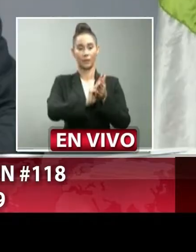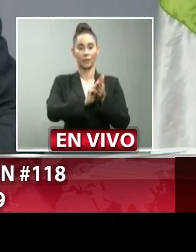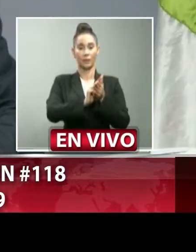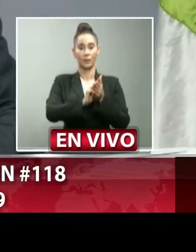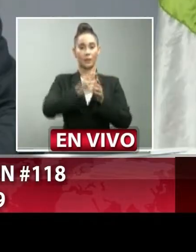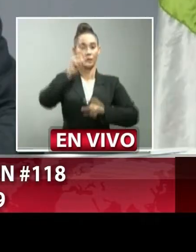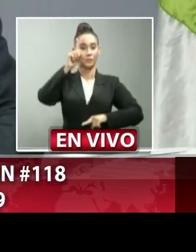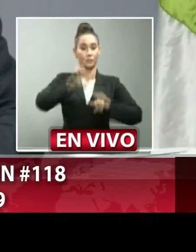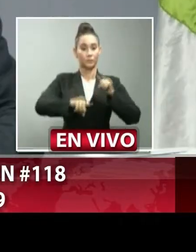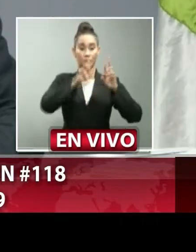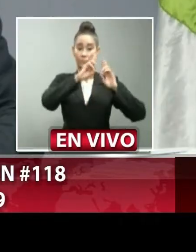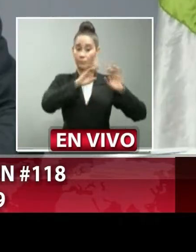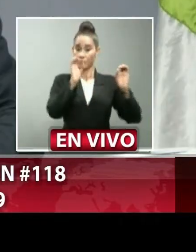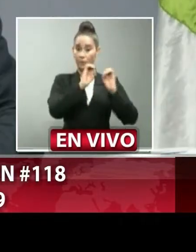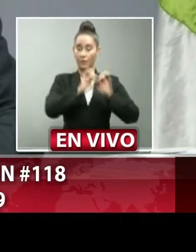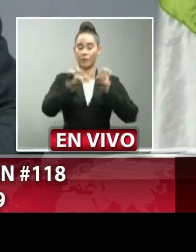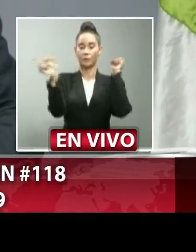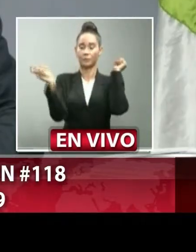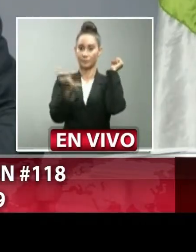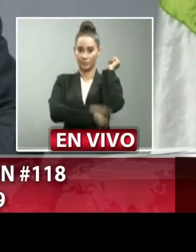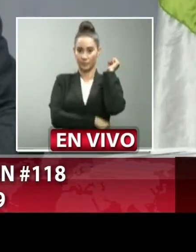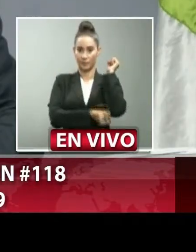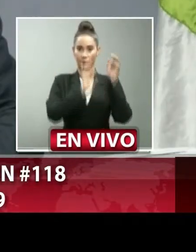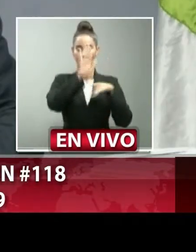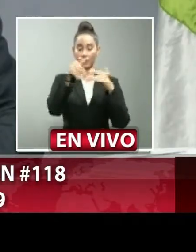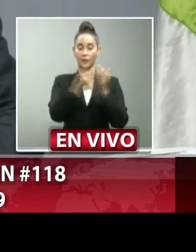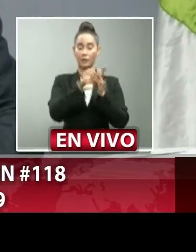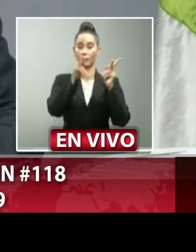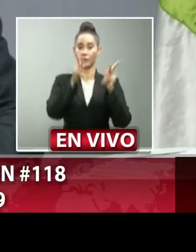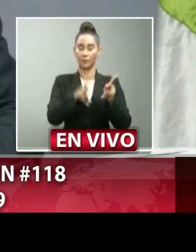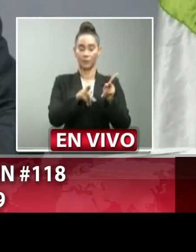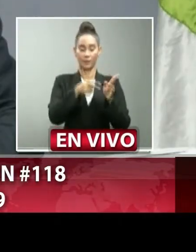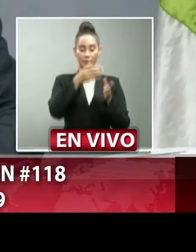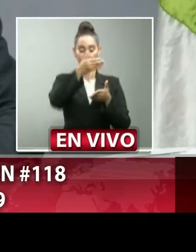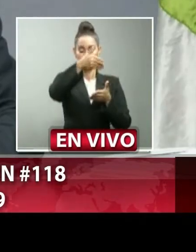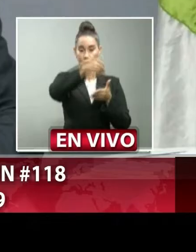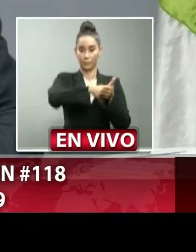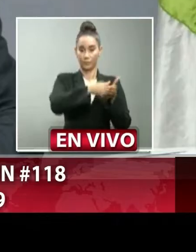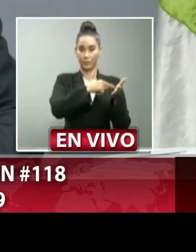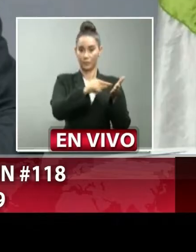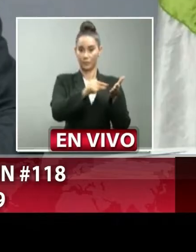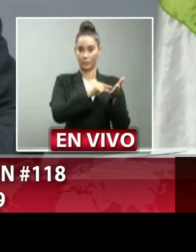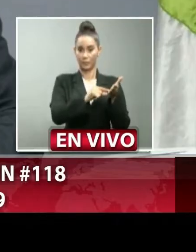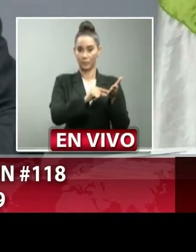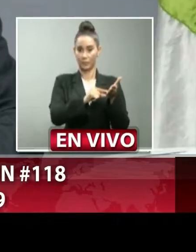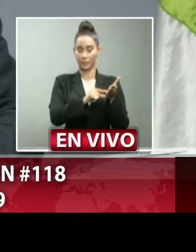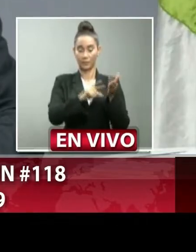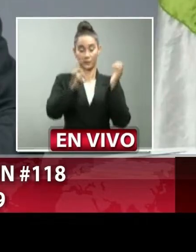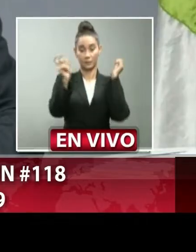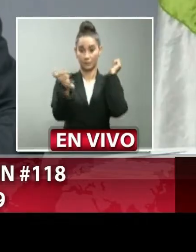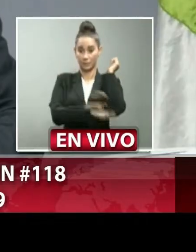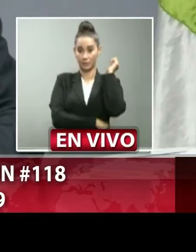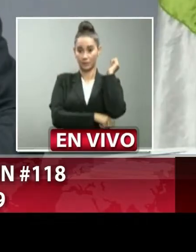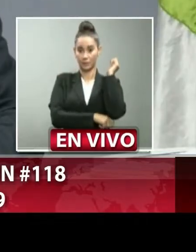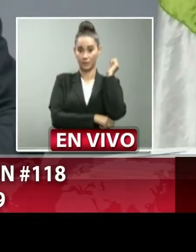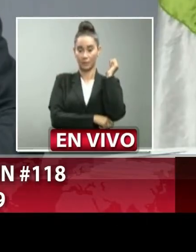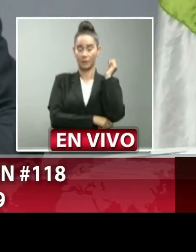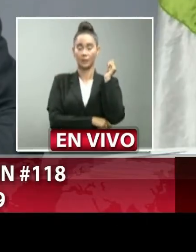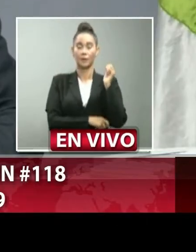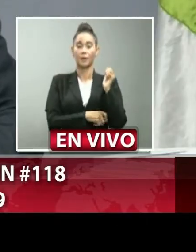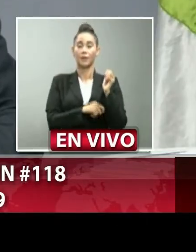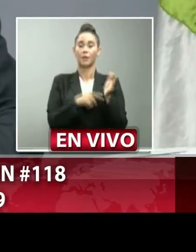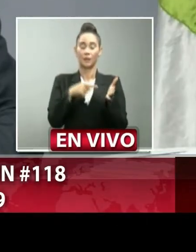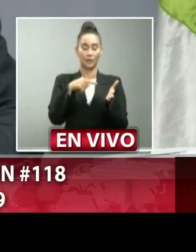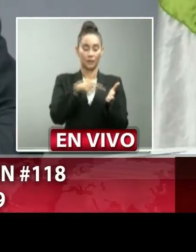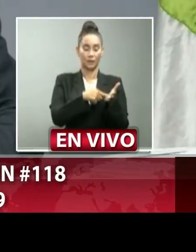conforme a lo establecido